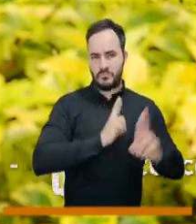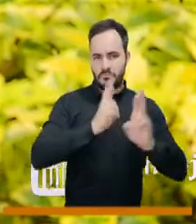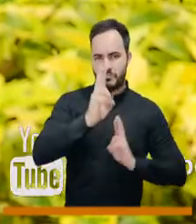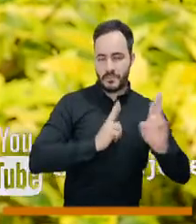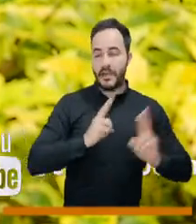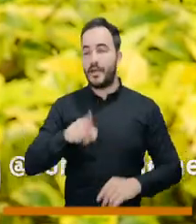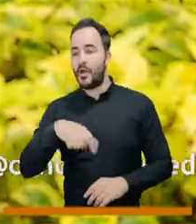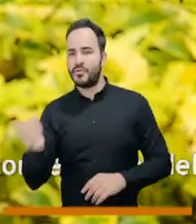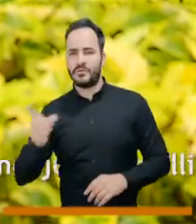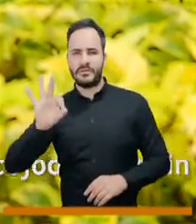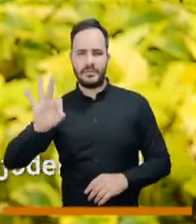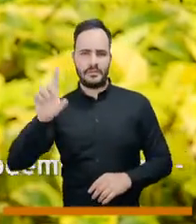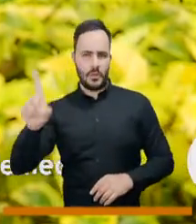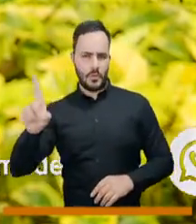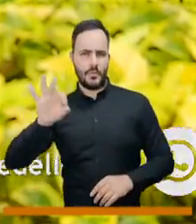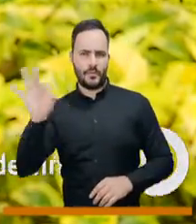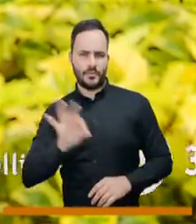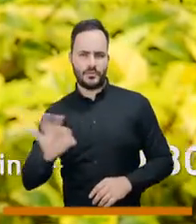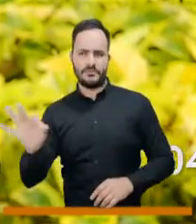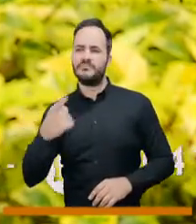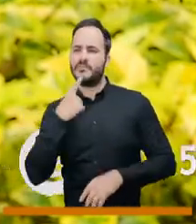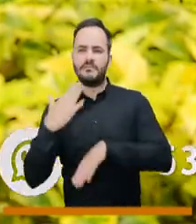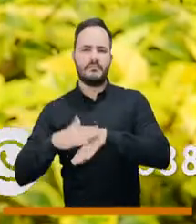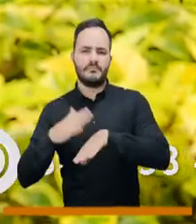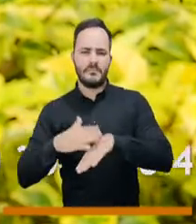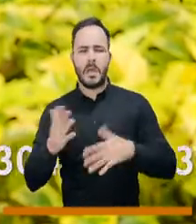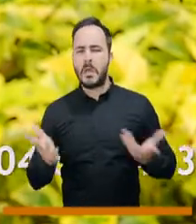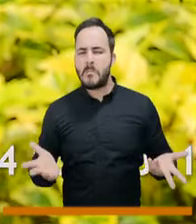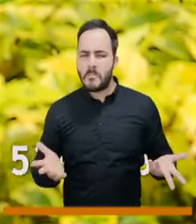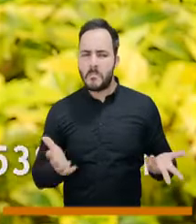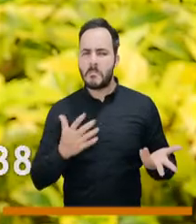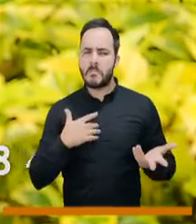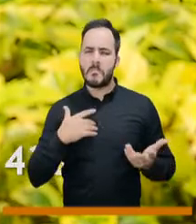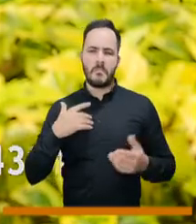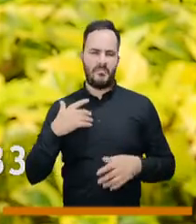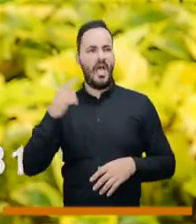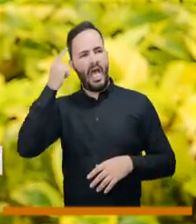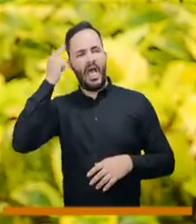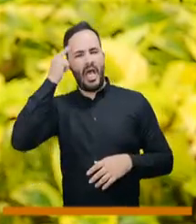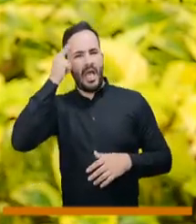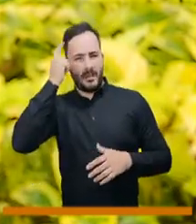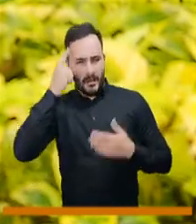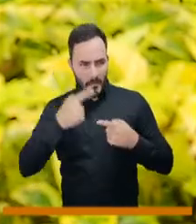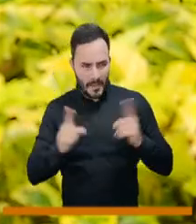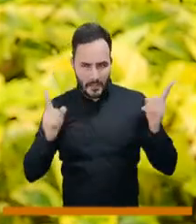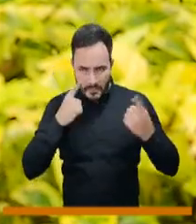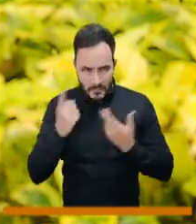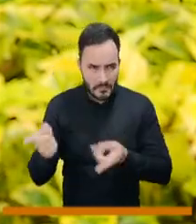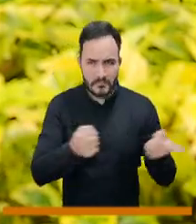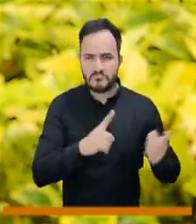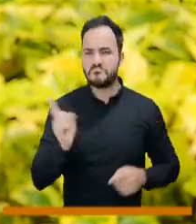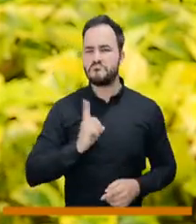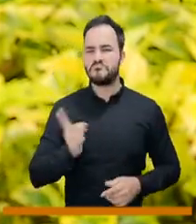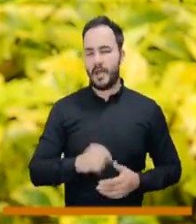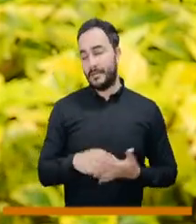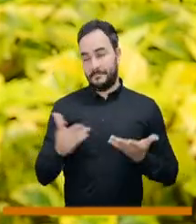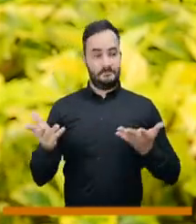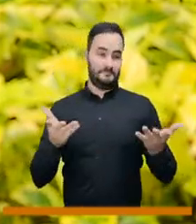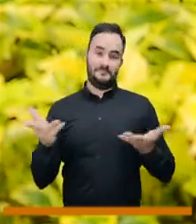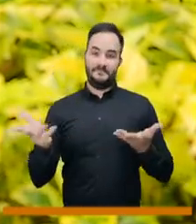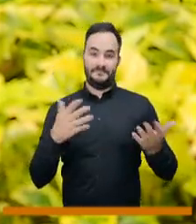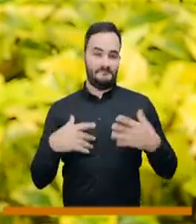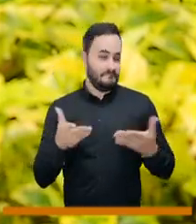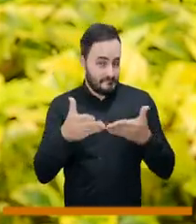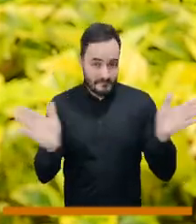% de quienes respondieron y dice que no, que sigue siendo un tabú la salud mental. Nuestra conversación está abierta, los